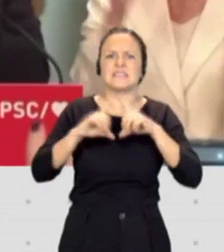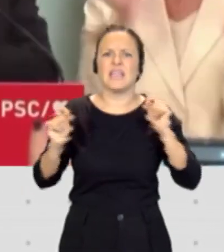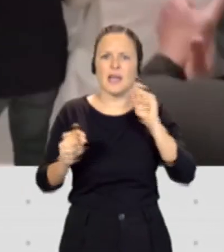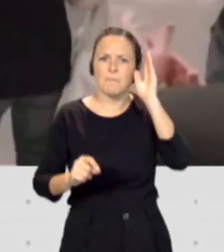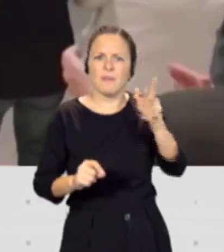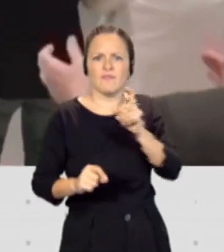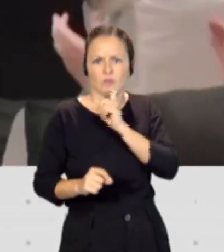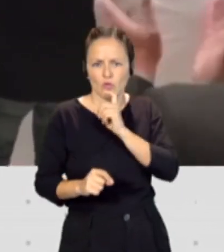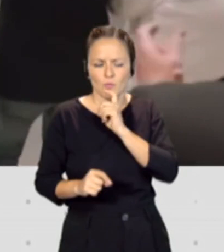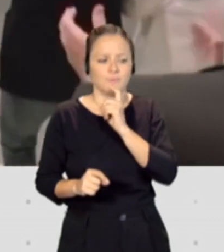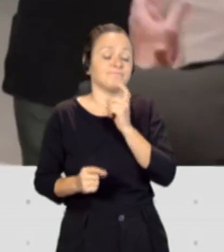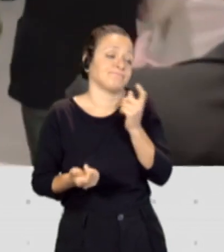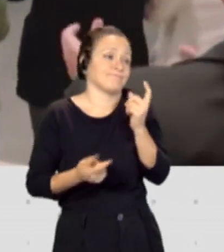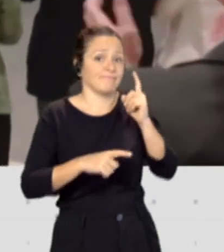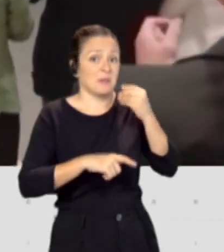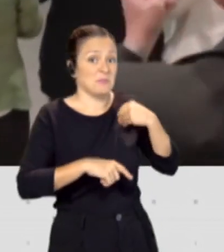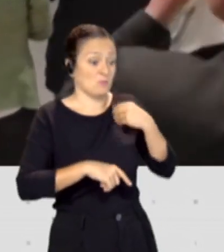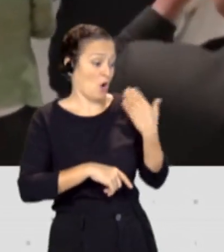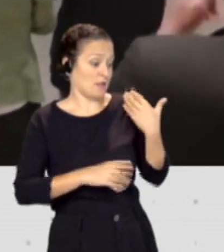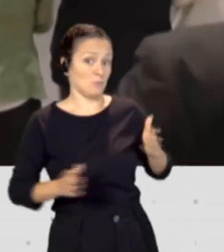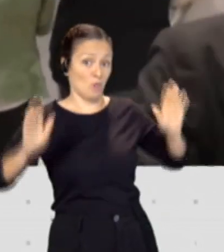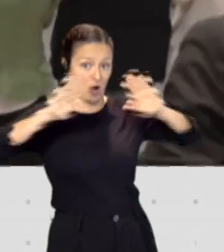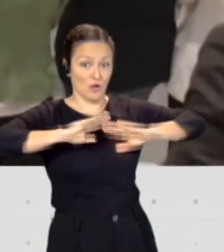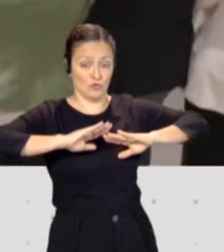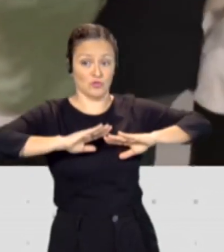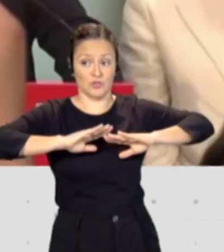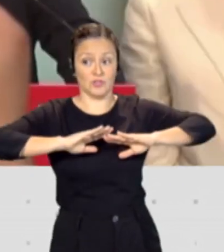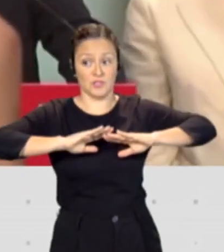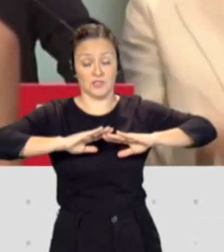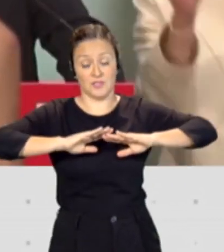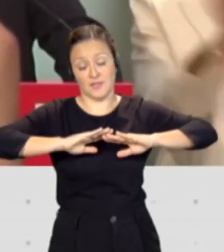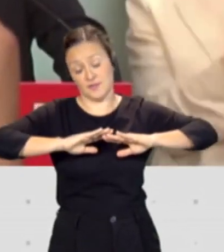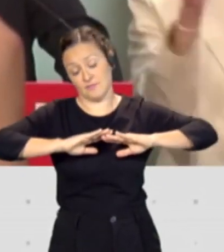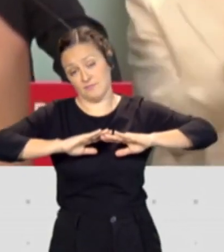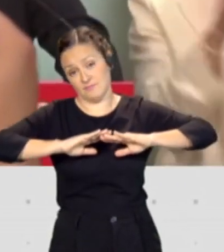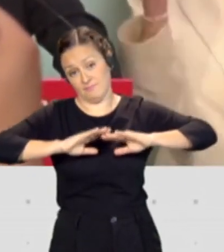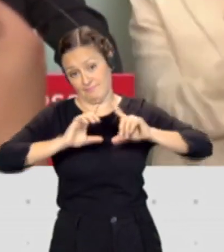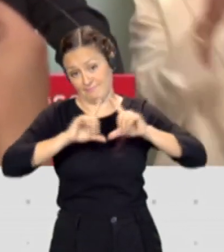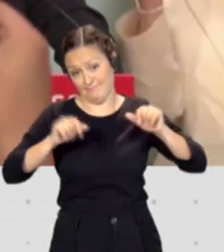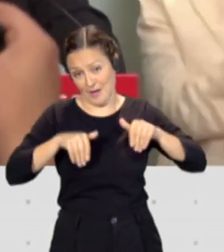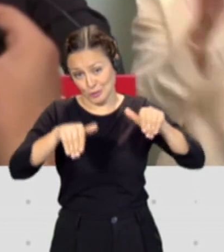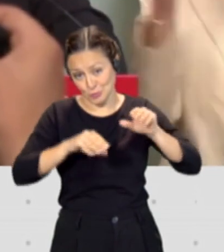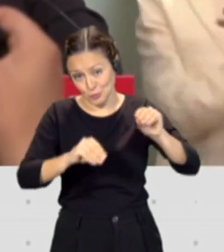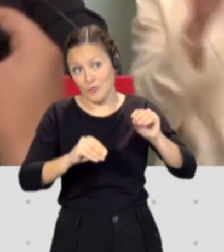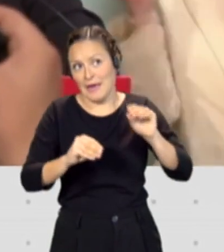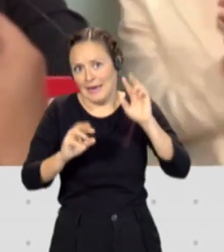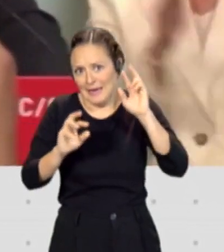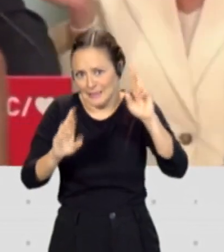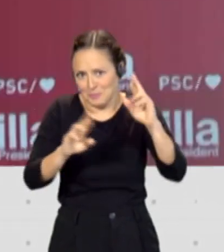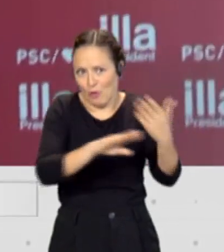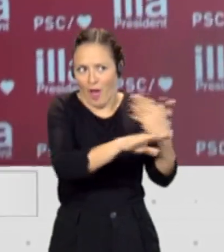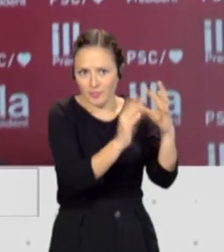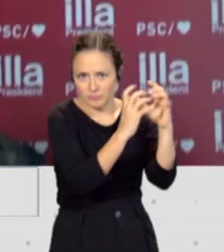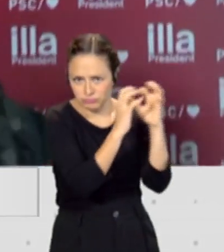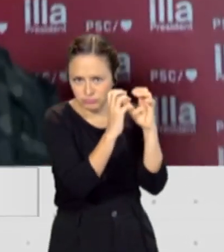Todo apunta a que, en base a lo que comentó anoche, hombre, entiendo que también sería consensuada esa respuesta, sea